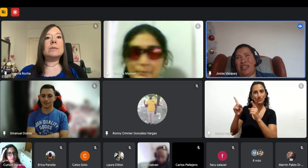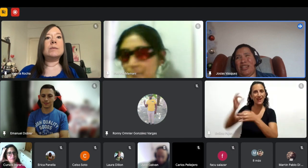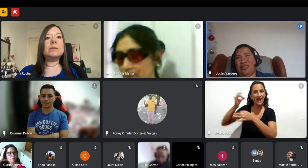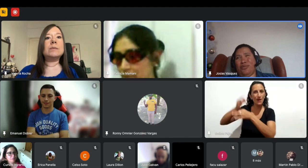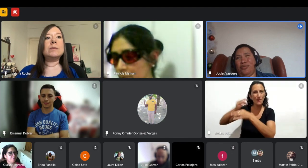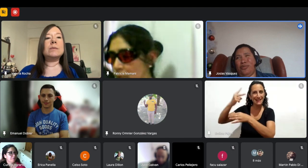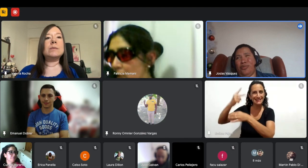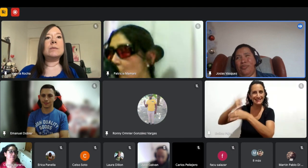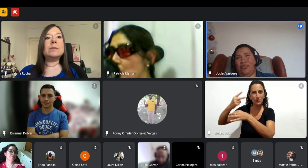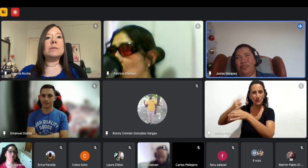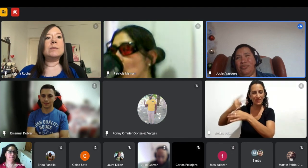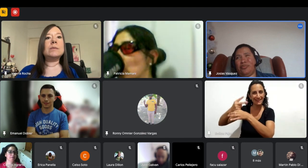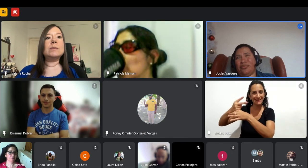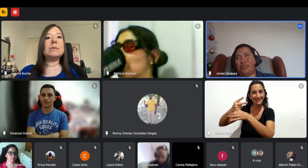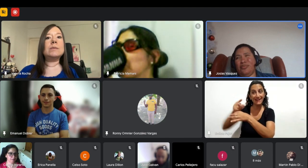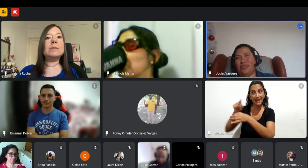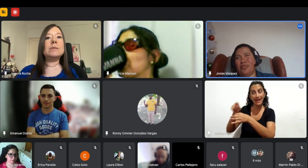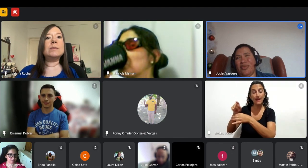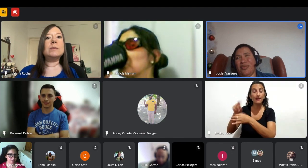puso como parte de su